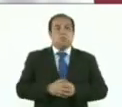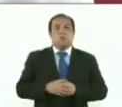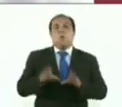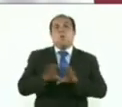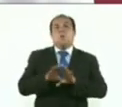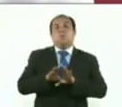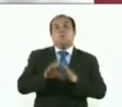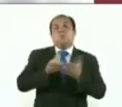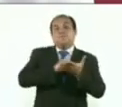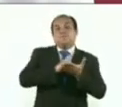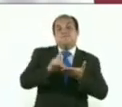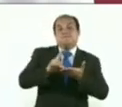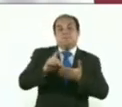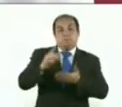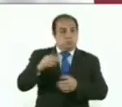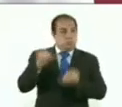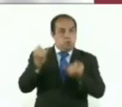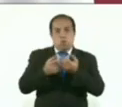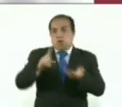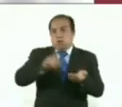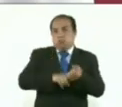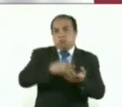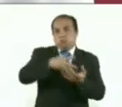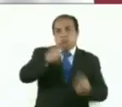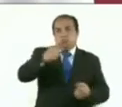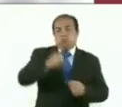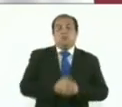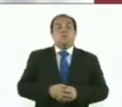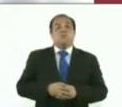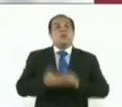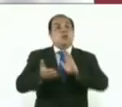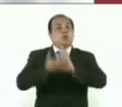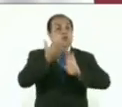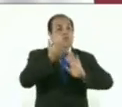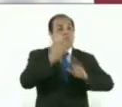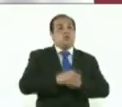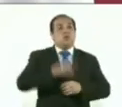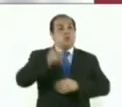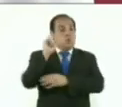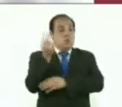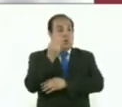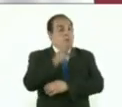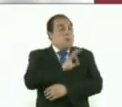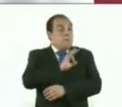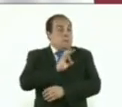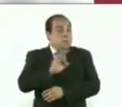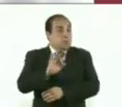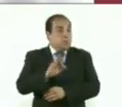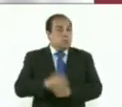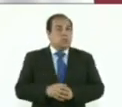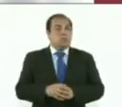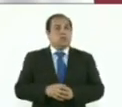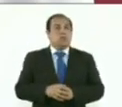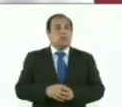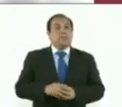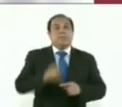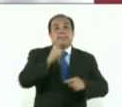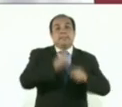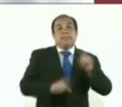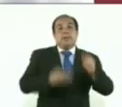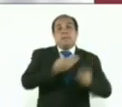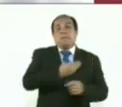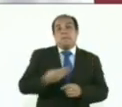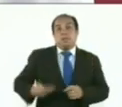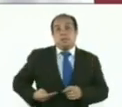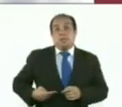derecho constitucional, la creación de universidades, la posibilidad de una revocación de mandato como